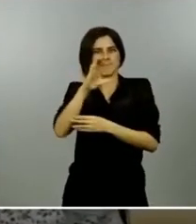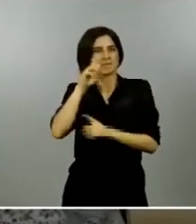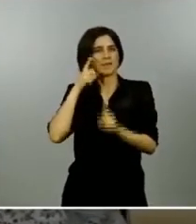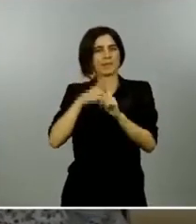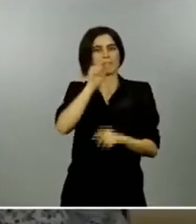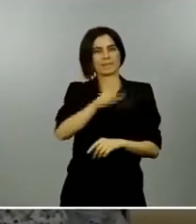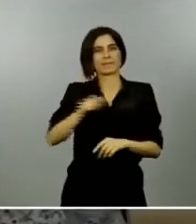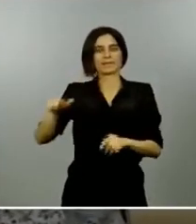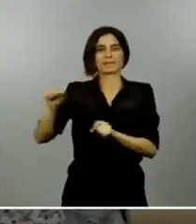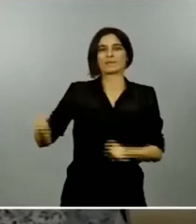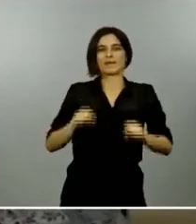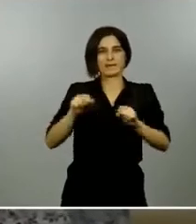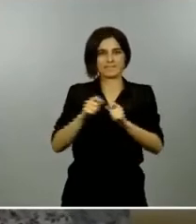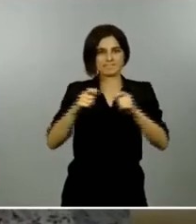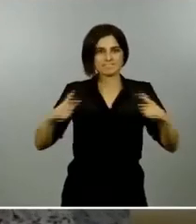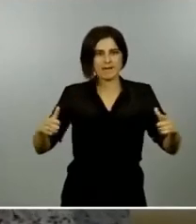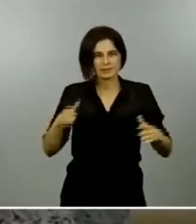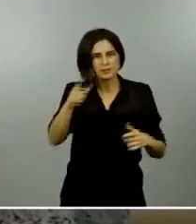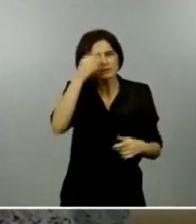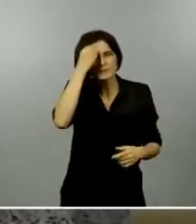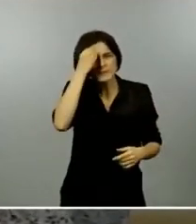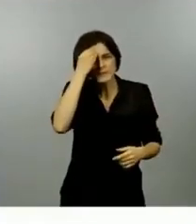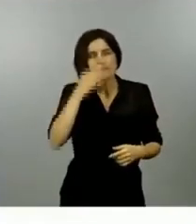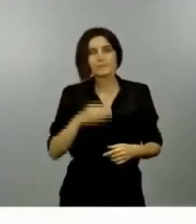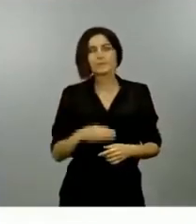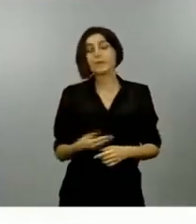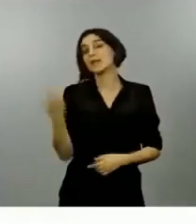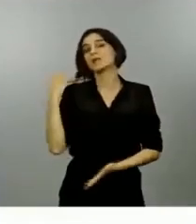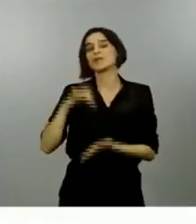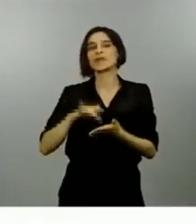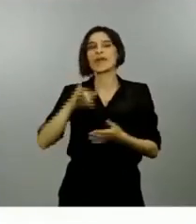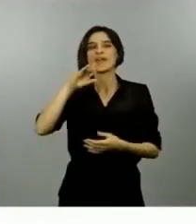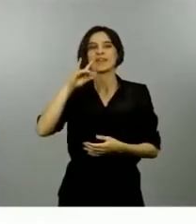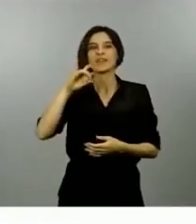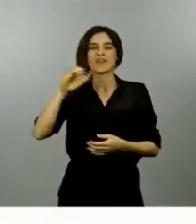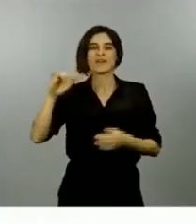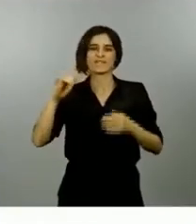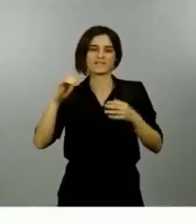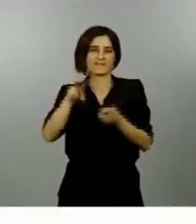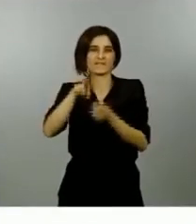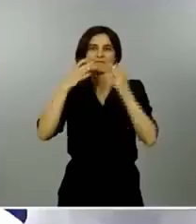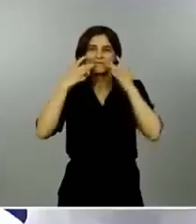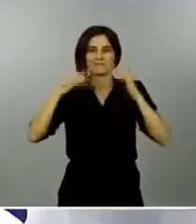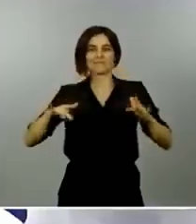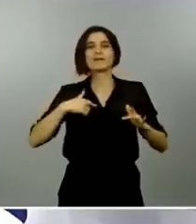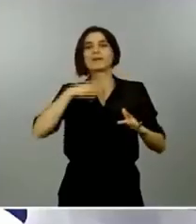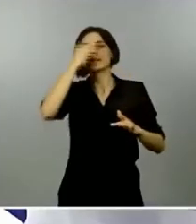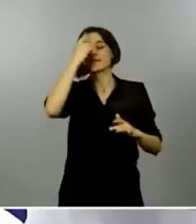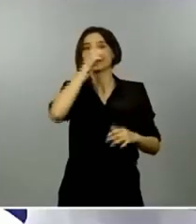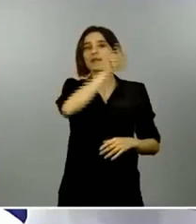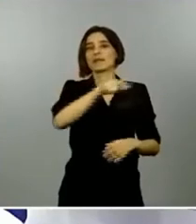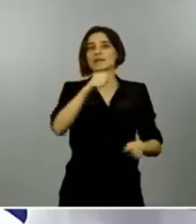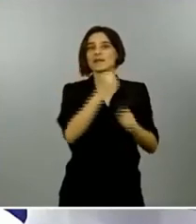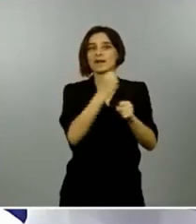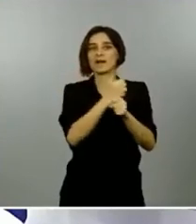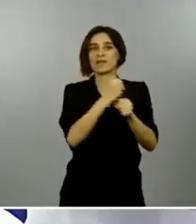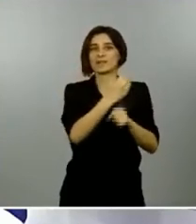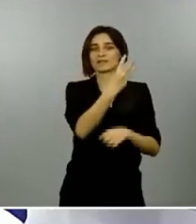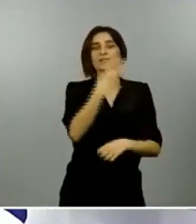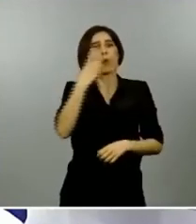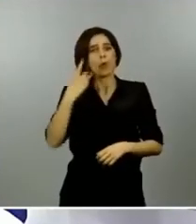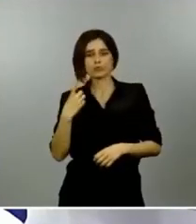dijo el otro día que uno de cada tres trabajadores acogidos actualmente al ERTE no recuperarán su empleo se